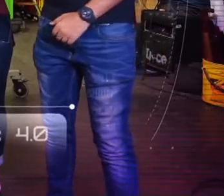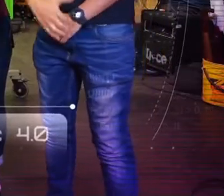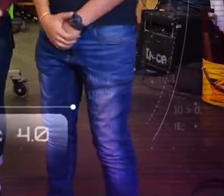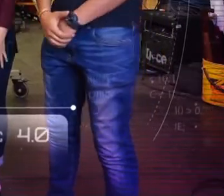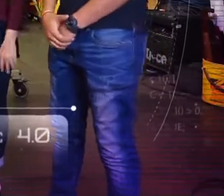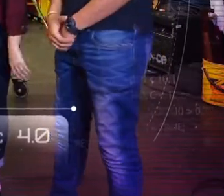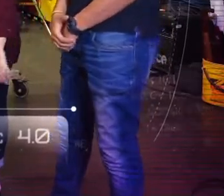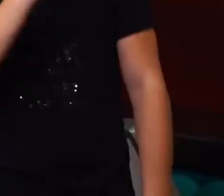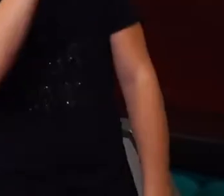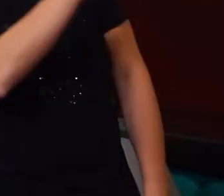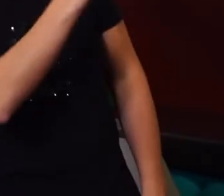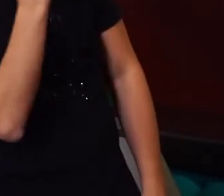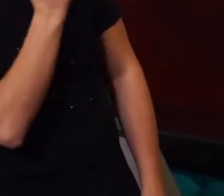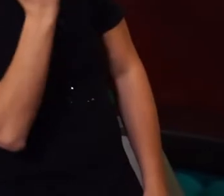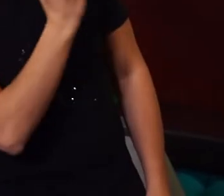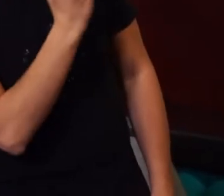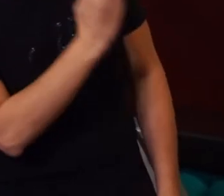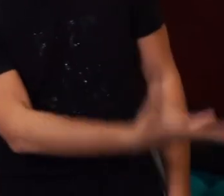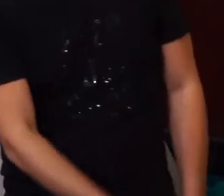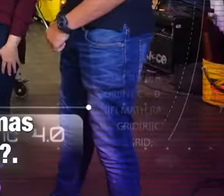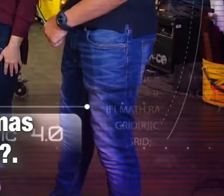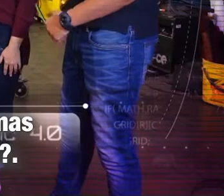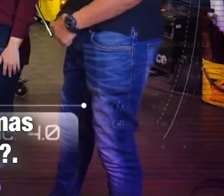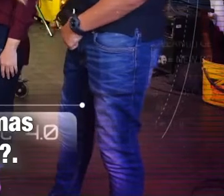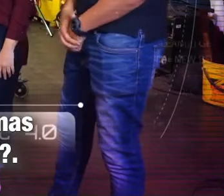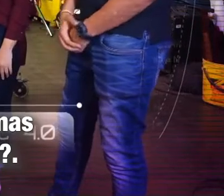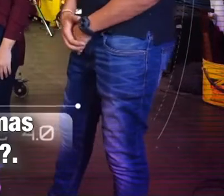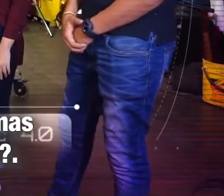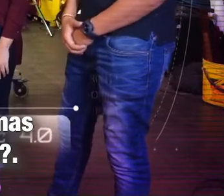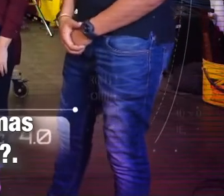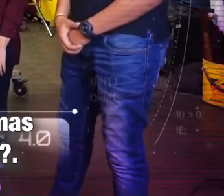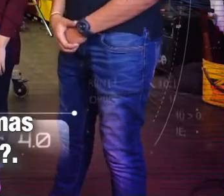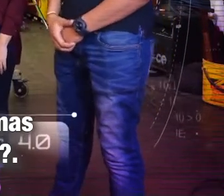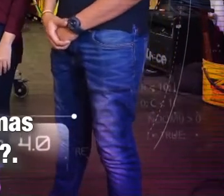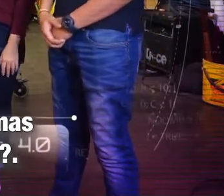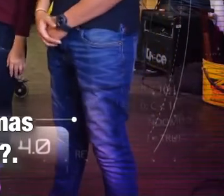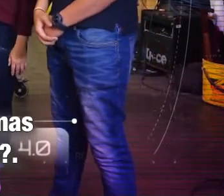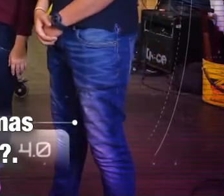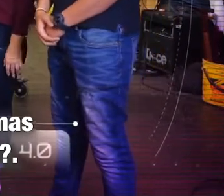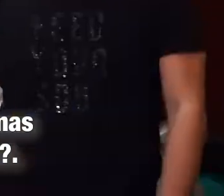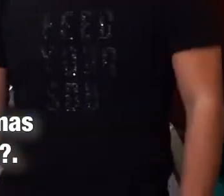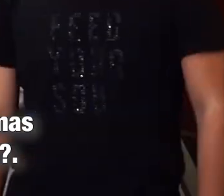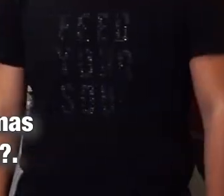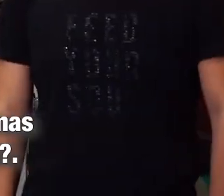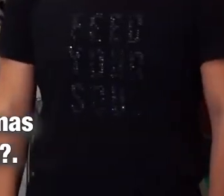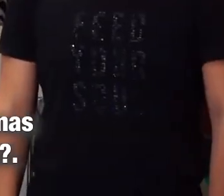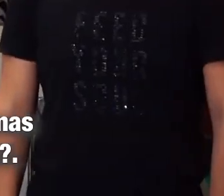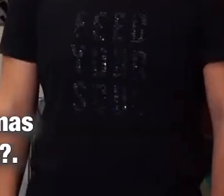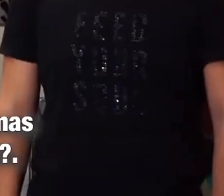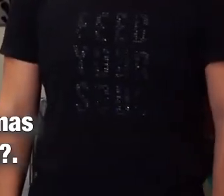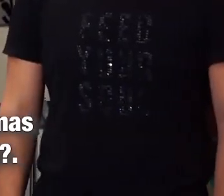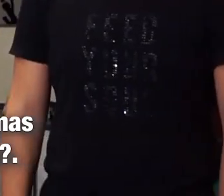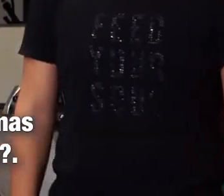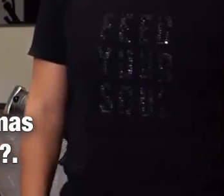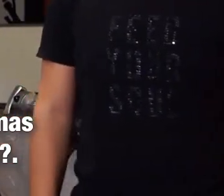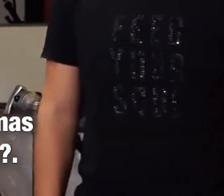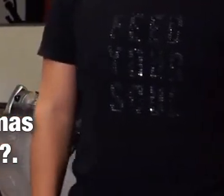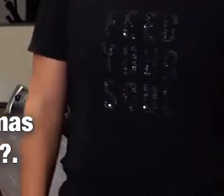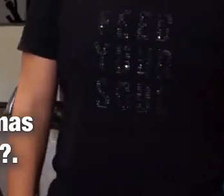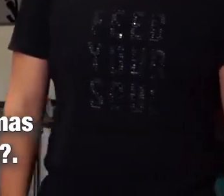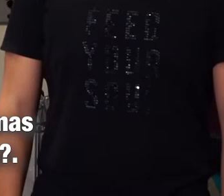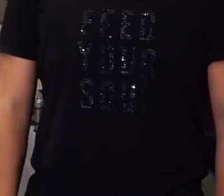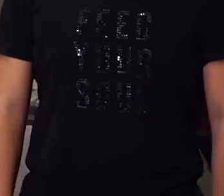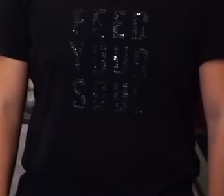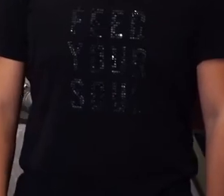Hola Diana. Hola Simón. Bueno, yo quiero saber cuáles son los temas que ustedes tratan aquí en la productora.